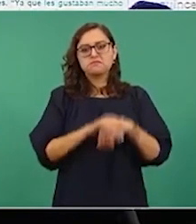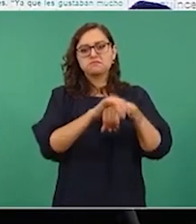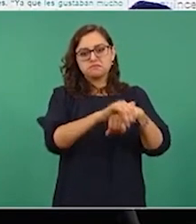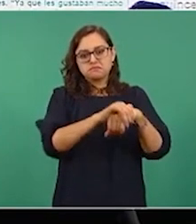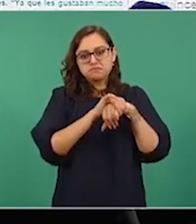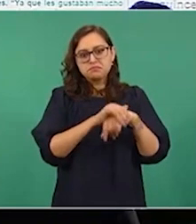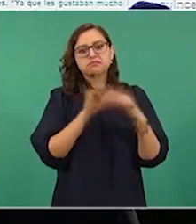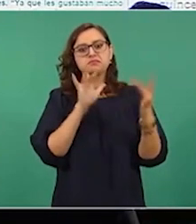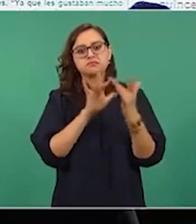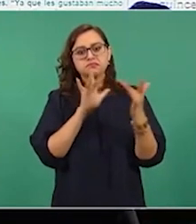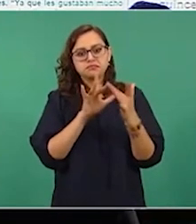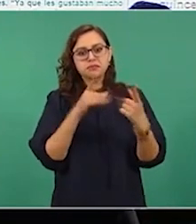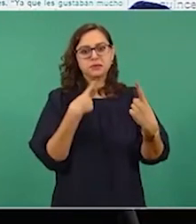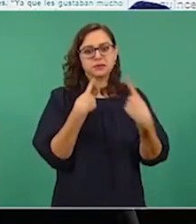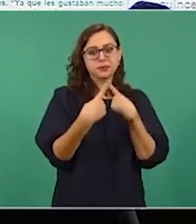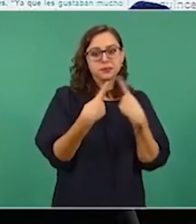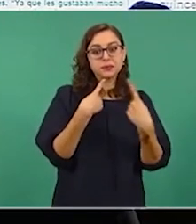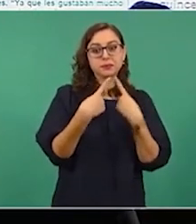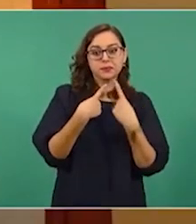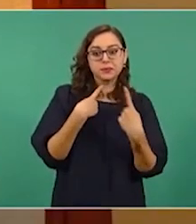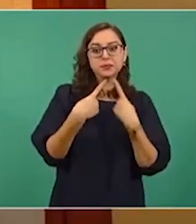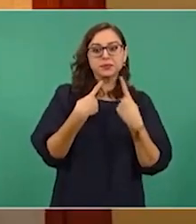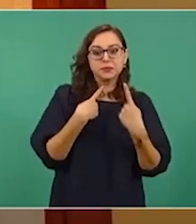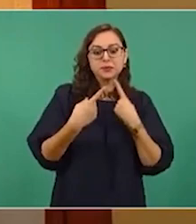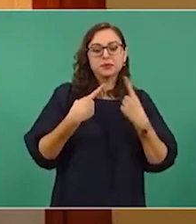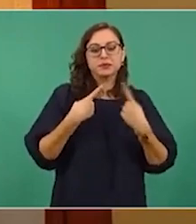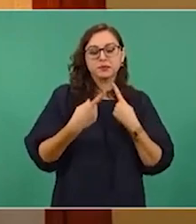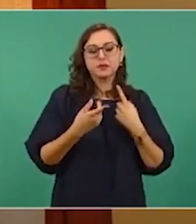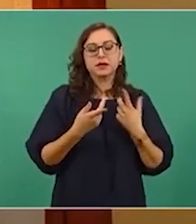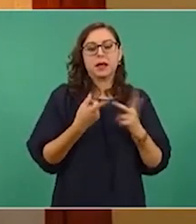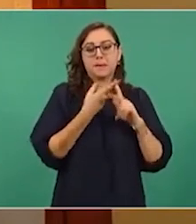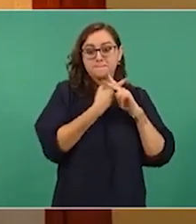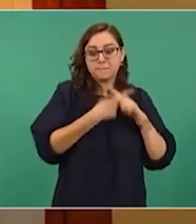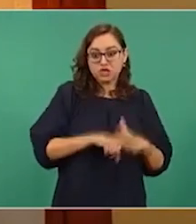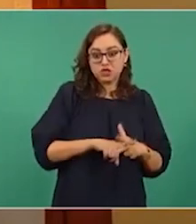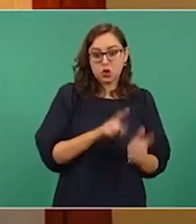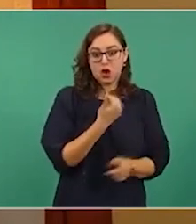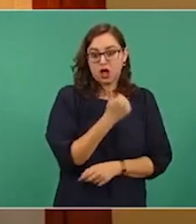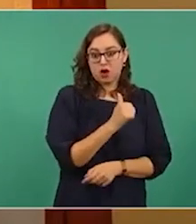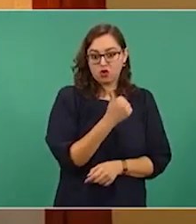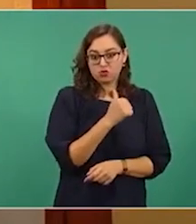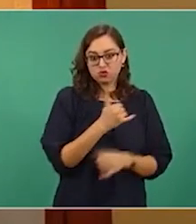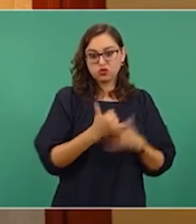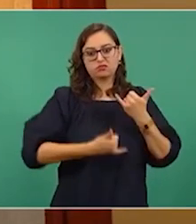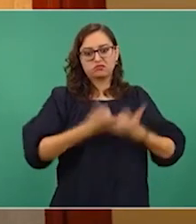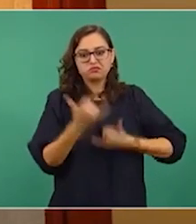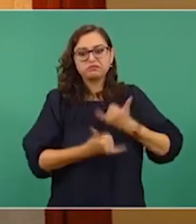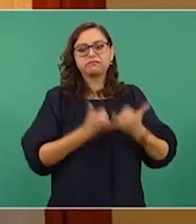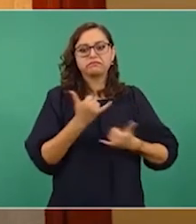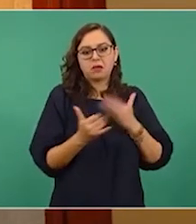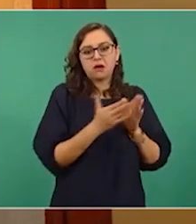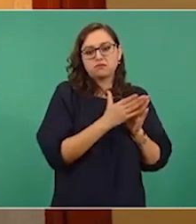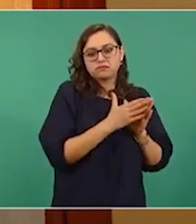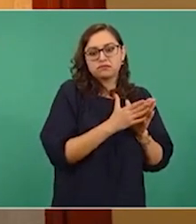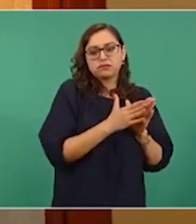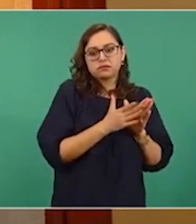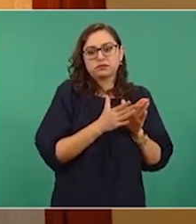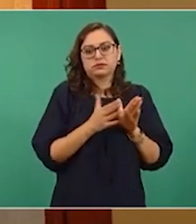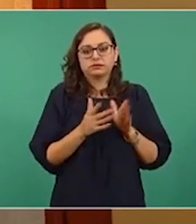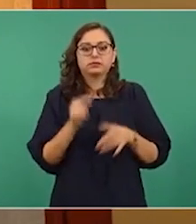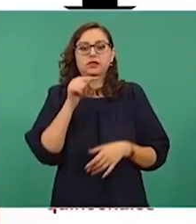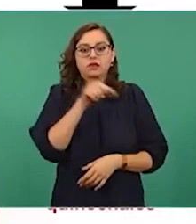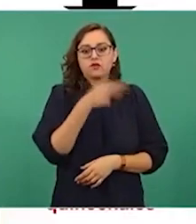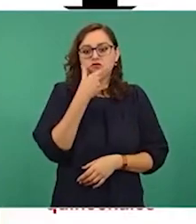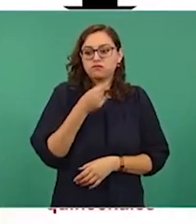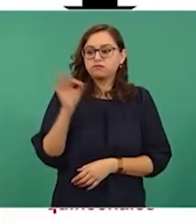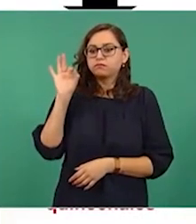criminal y el menor desde agosto se conocen a través de este juego y el criminal aprovecha para